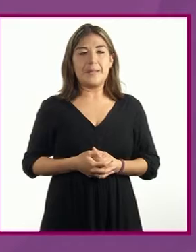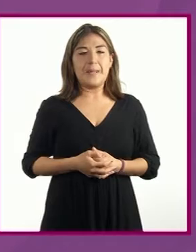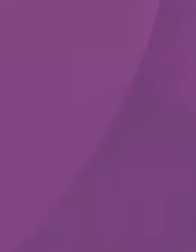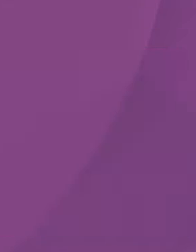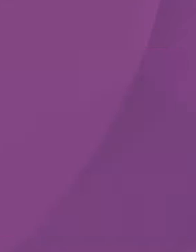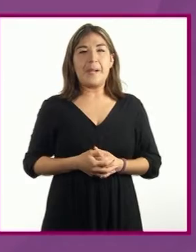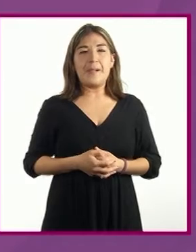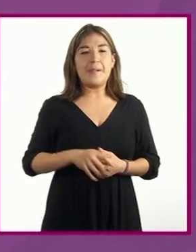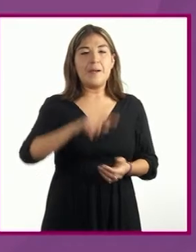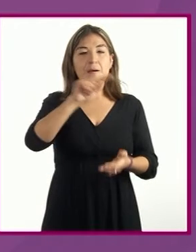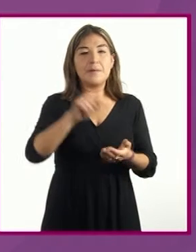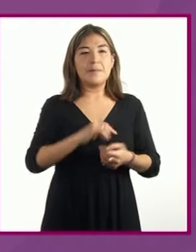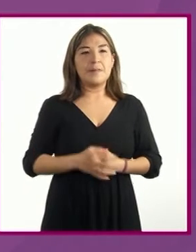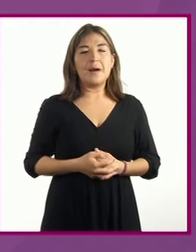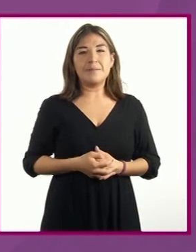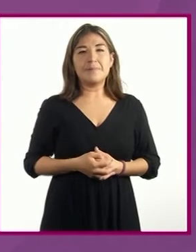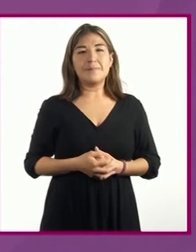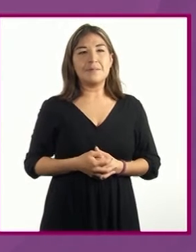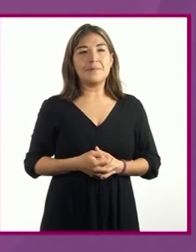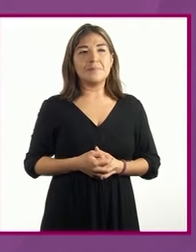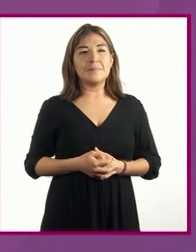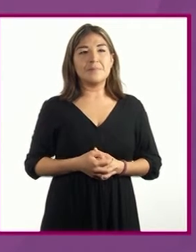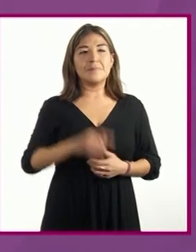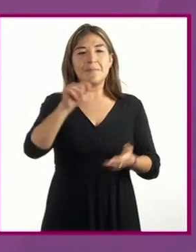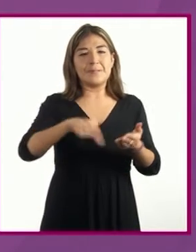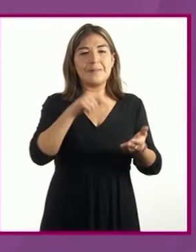El espacio en diversas narraciones.